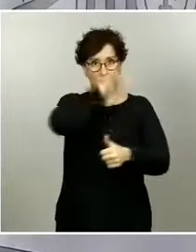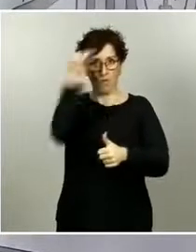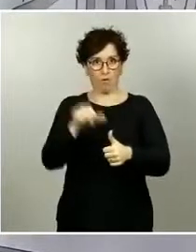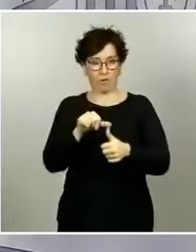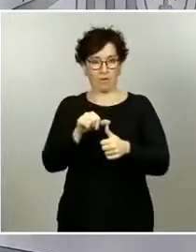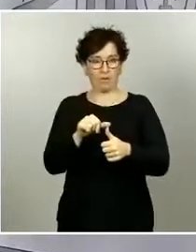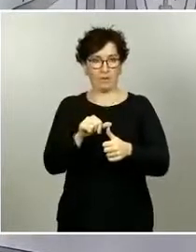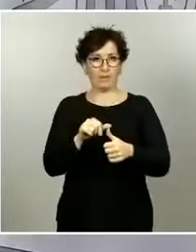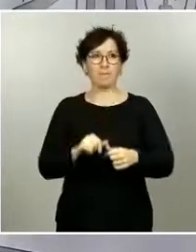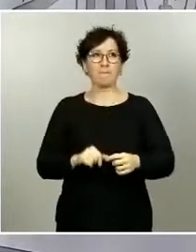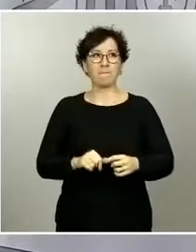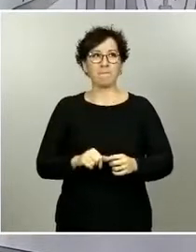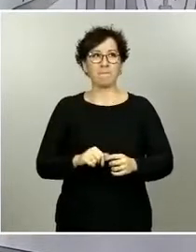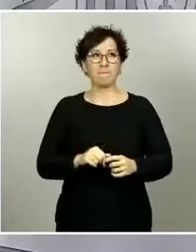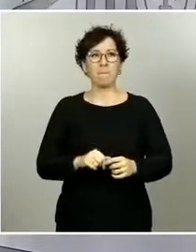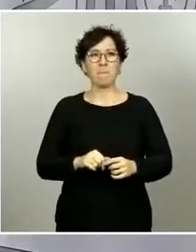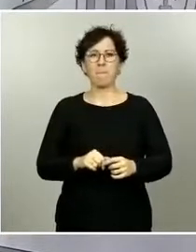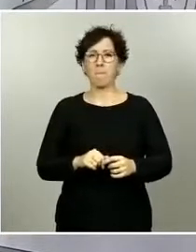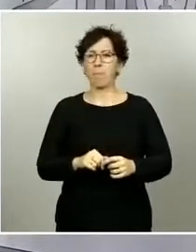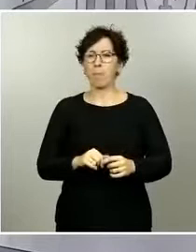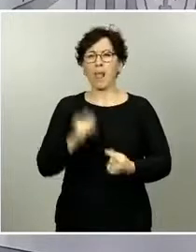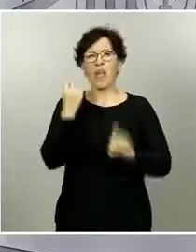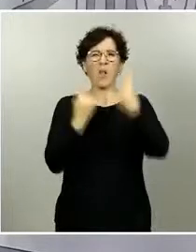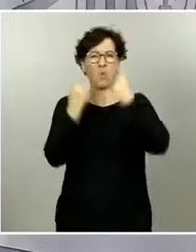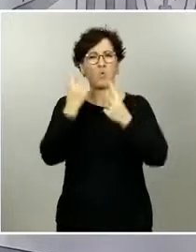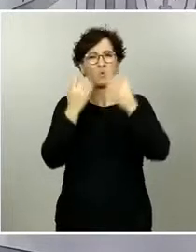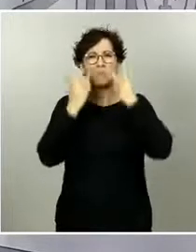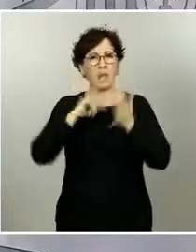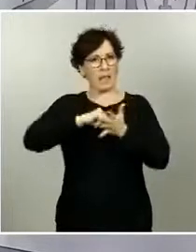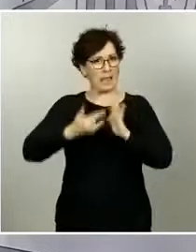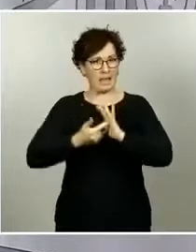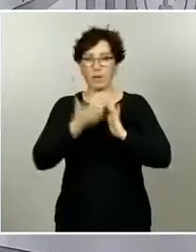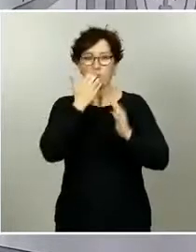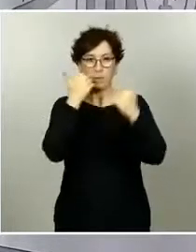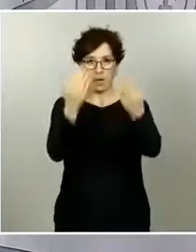pasamos a las preguntas de la jornada.